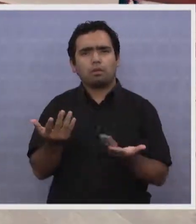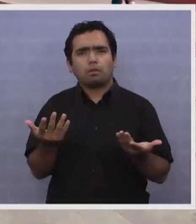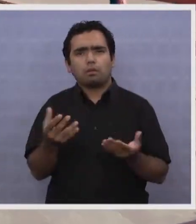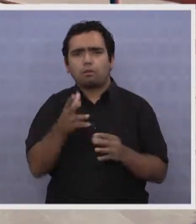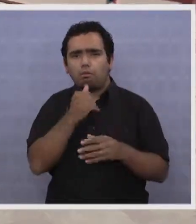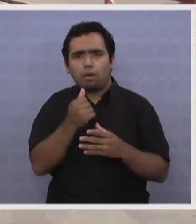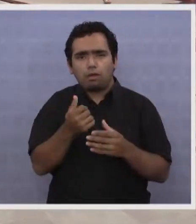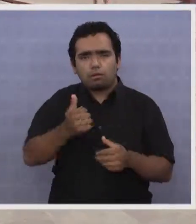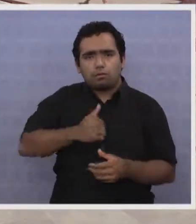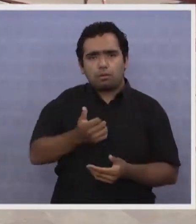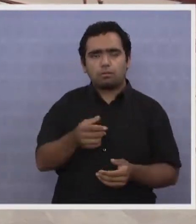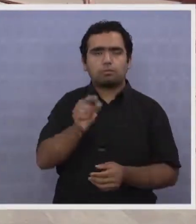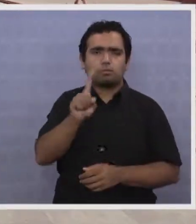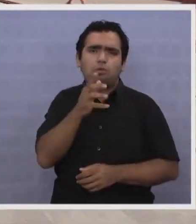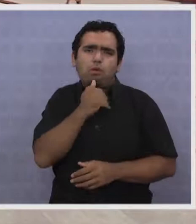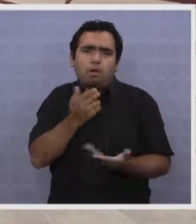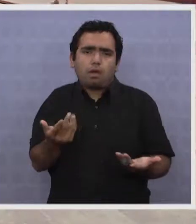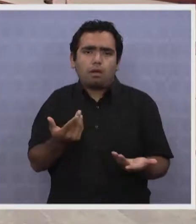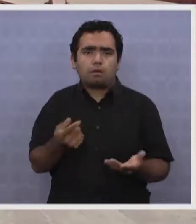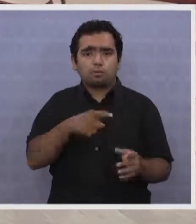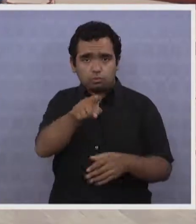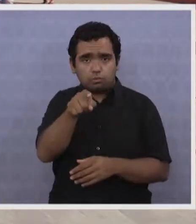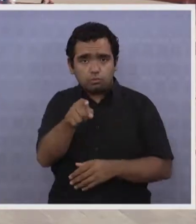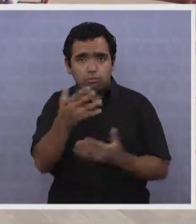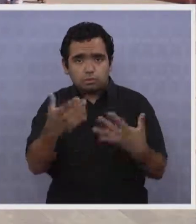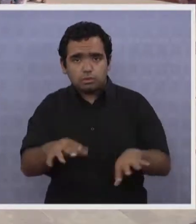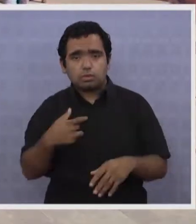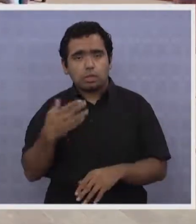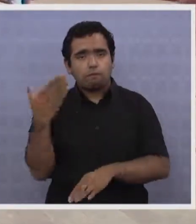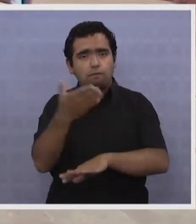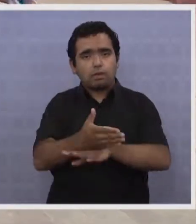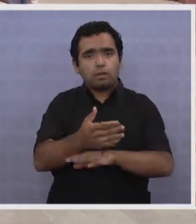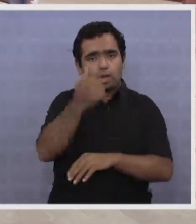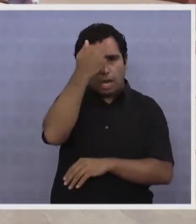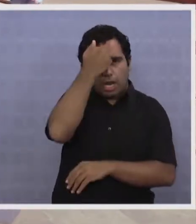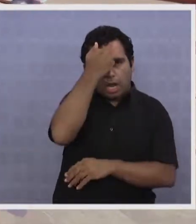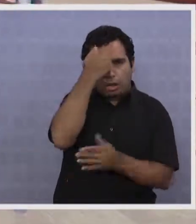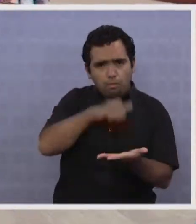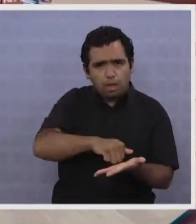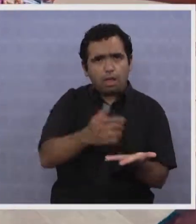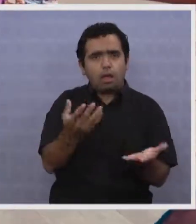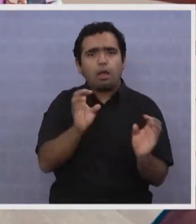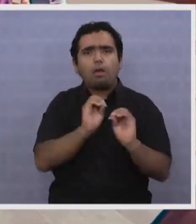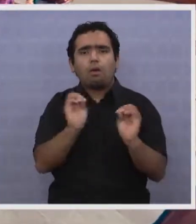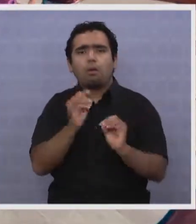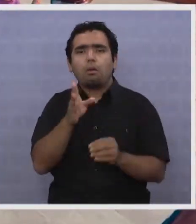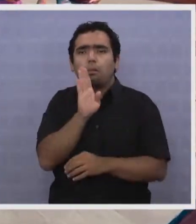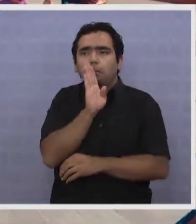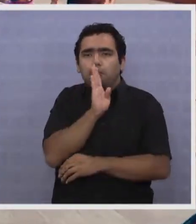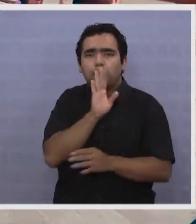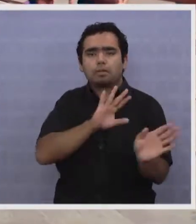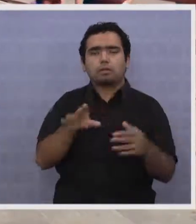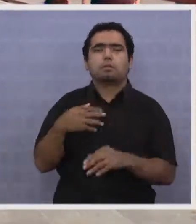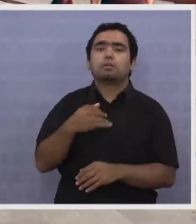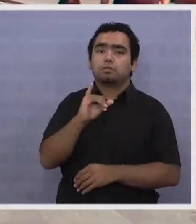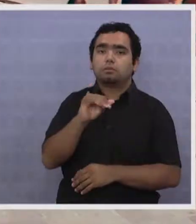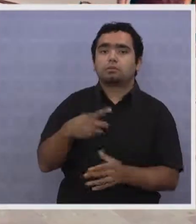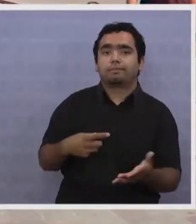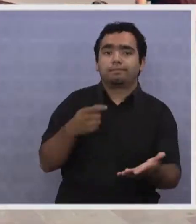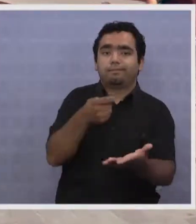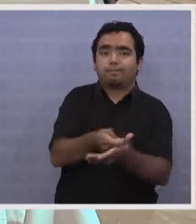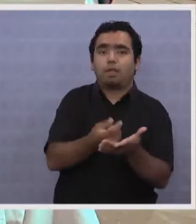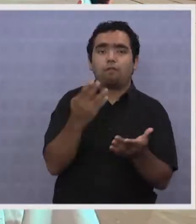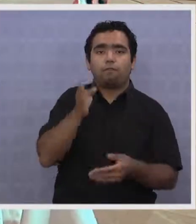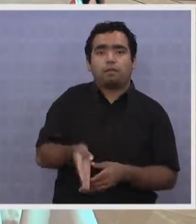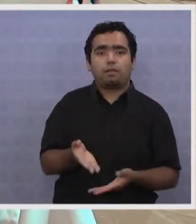Engaño. ¿Y cómo ha sido la experiencia? ¿Usted ha ido a reclamar o se ha visto obligado a pagar callado? Sí, la verdad que le